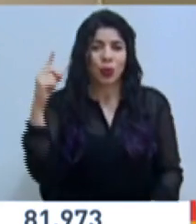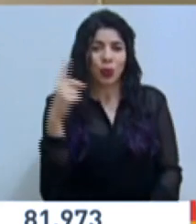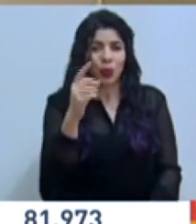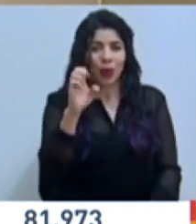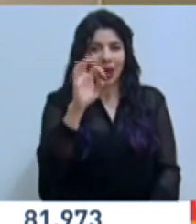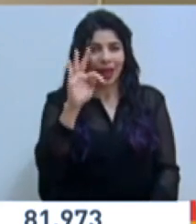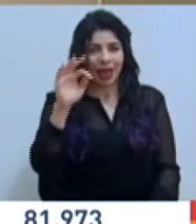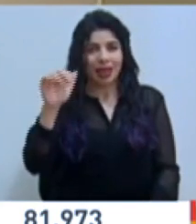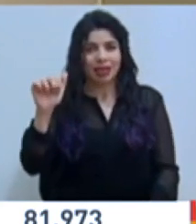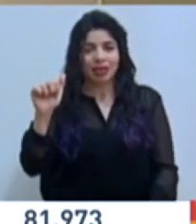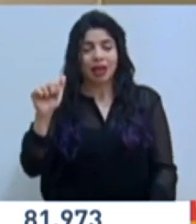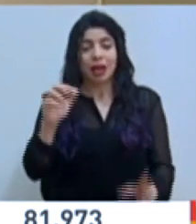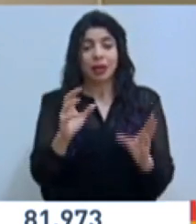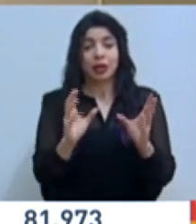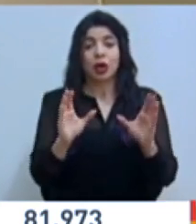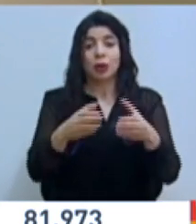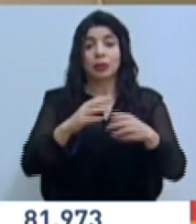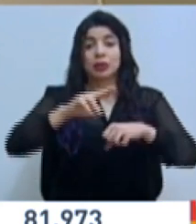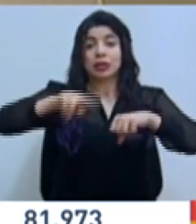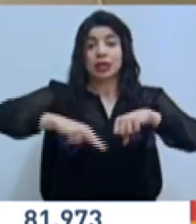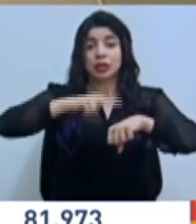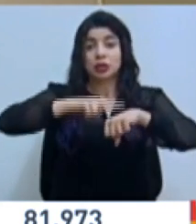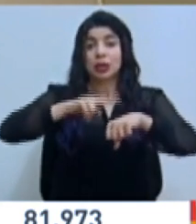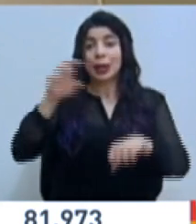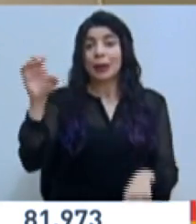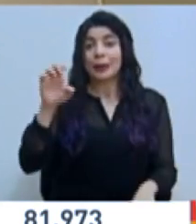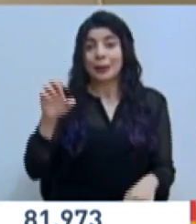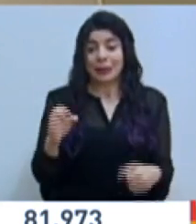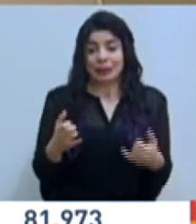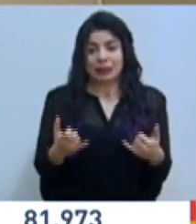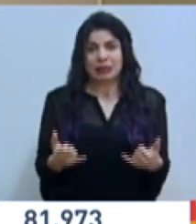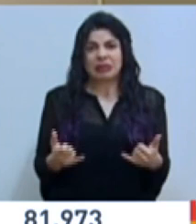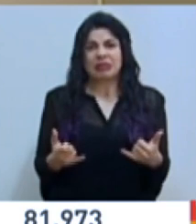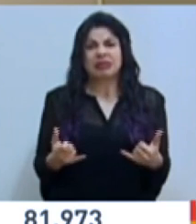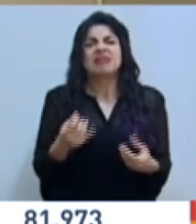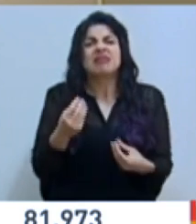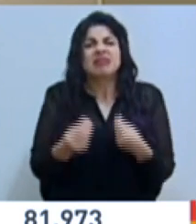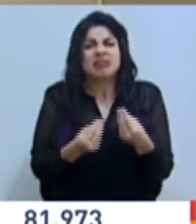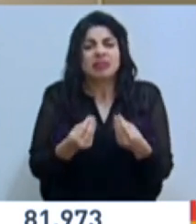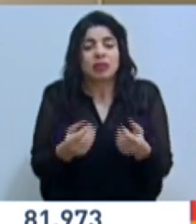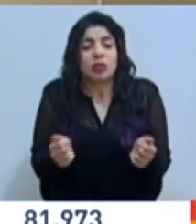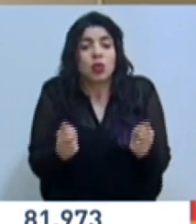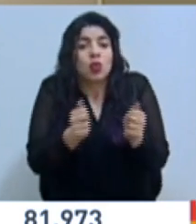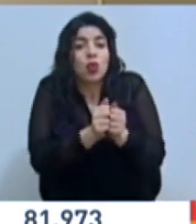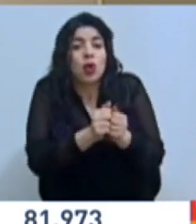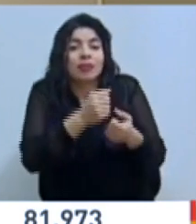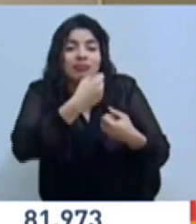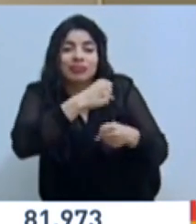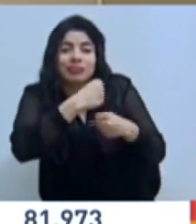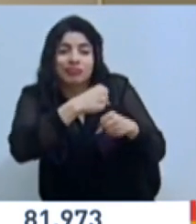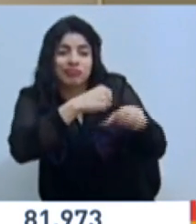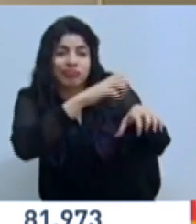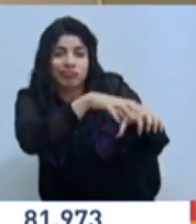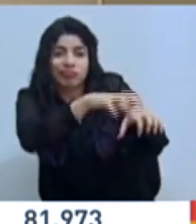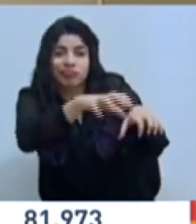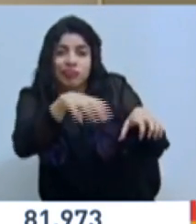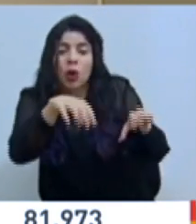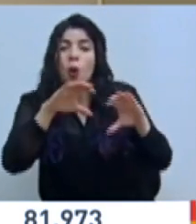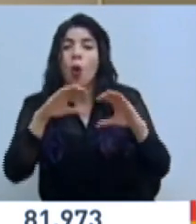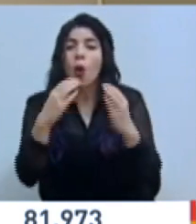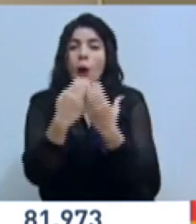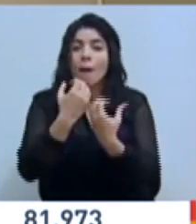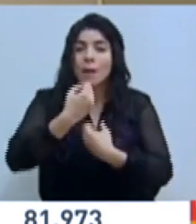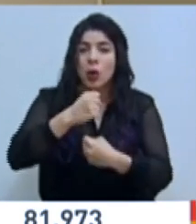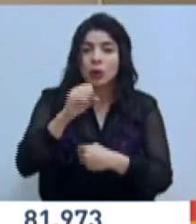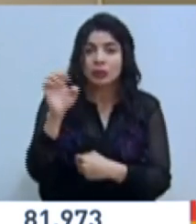la Comisión Nacional de Emergencias está en este momento en conjunto con los gobiernos locales y con los comités municipales de